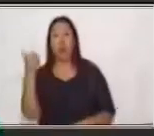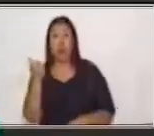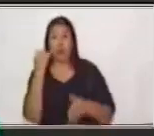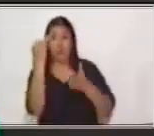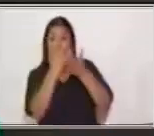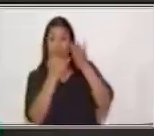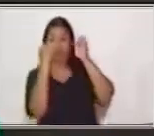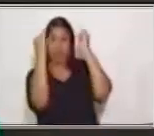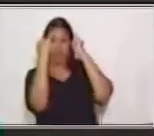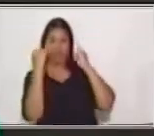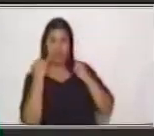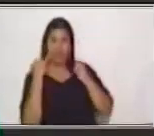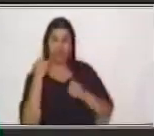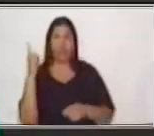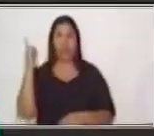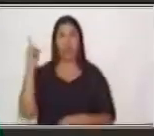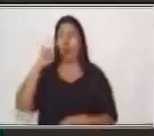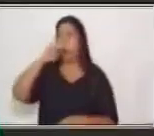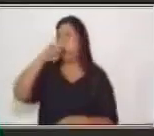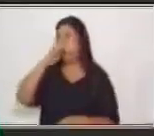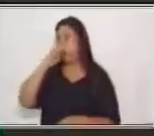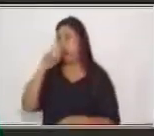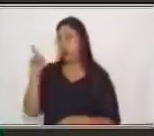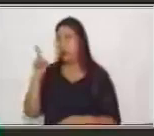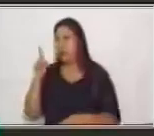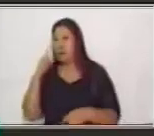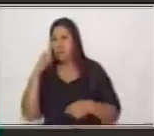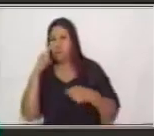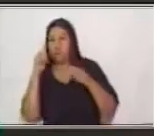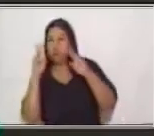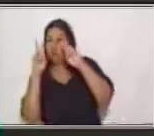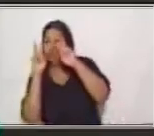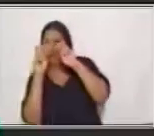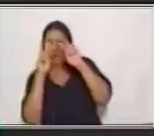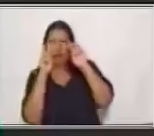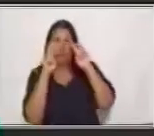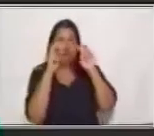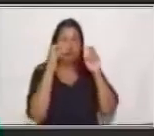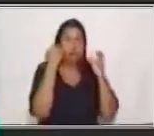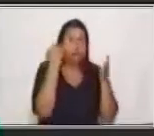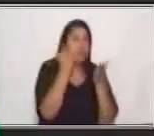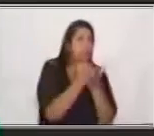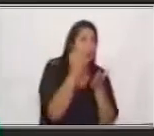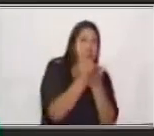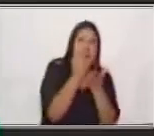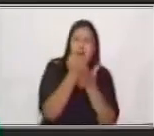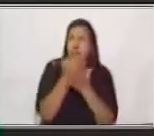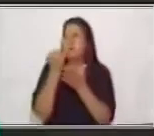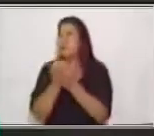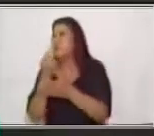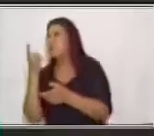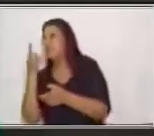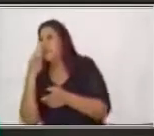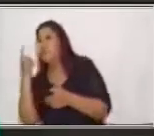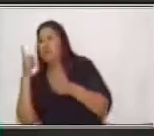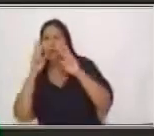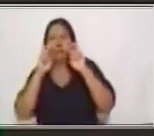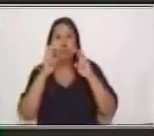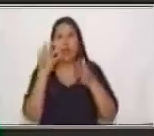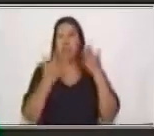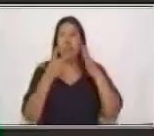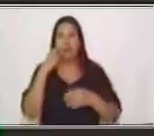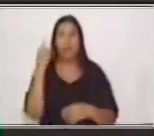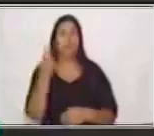niña investigadora, verdad, porque vemos que tiene su lupa y que anda investigando, puede ser que esté buscando insectos,